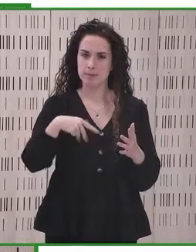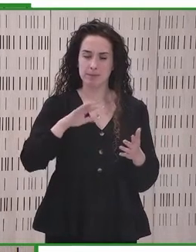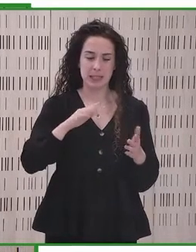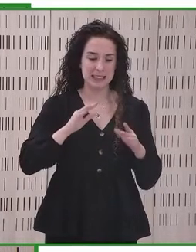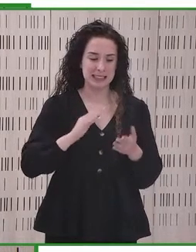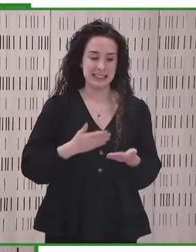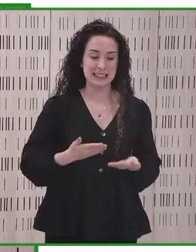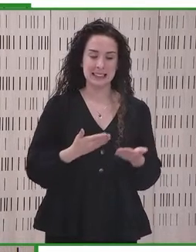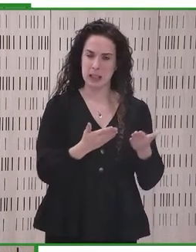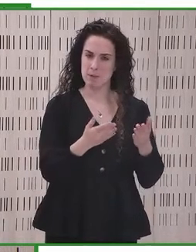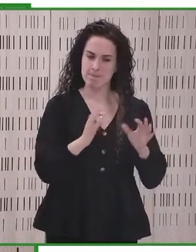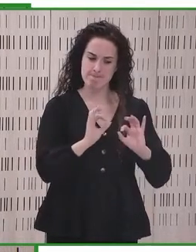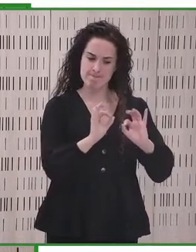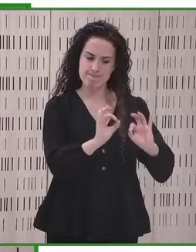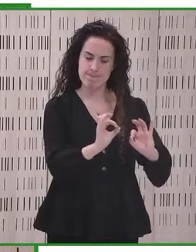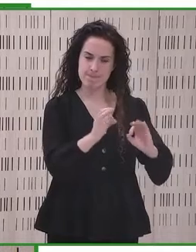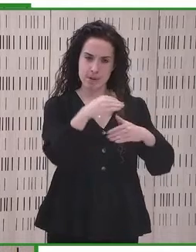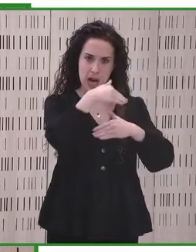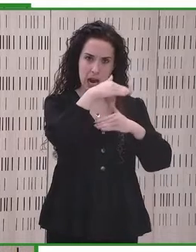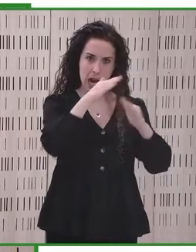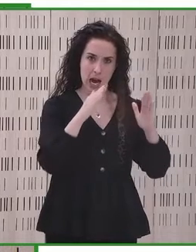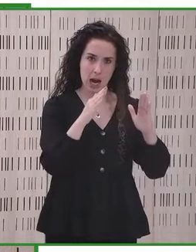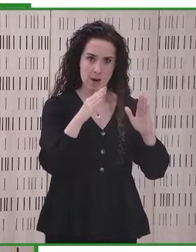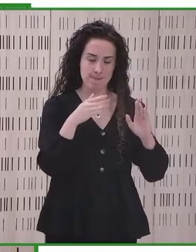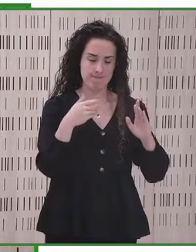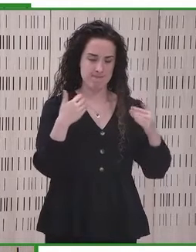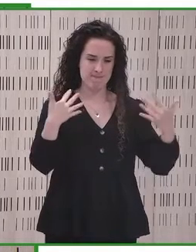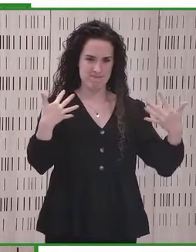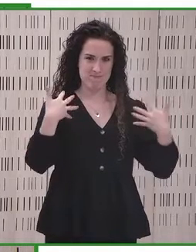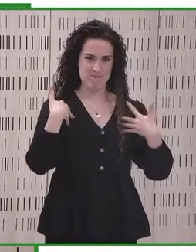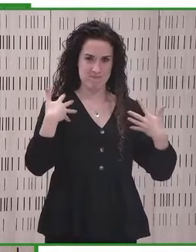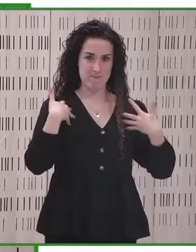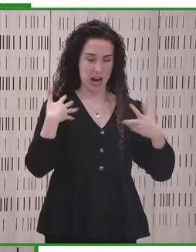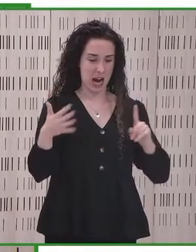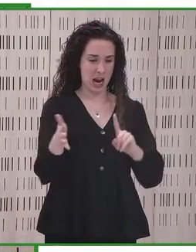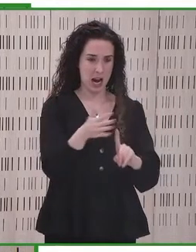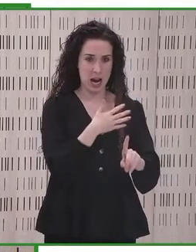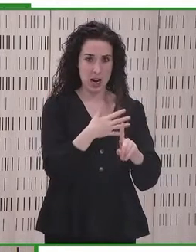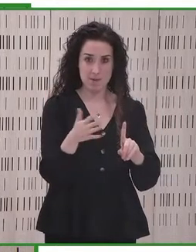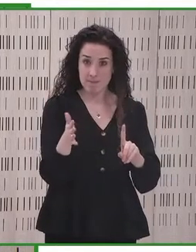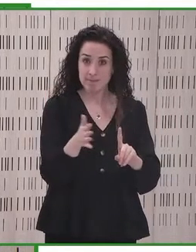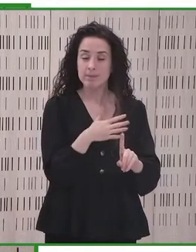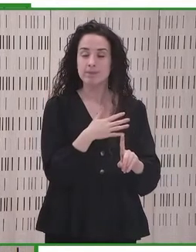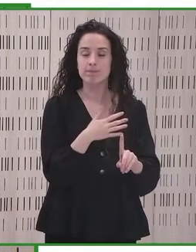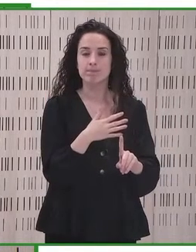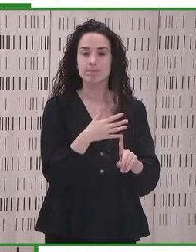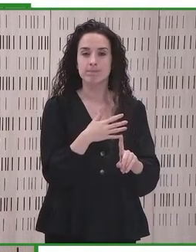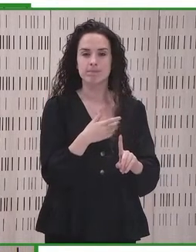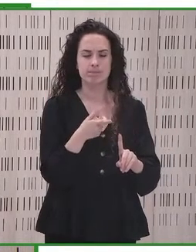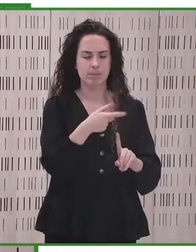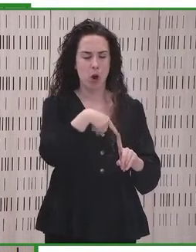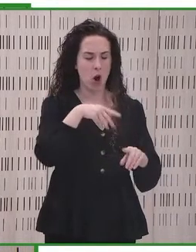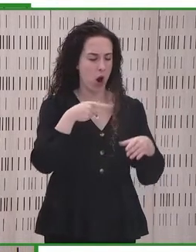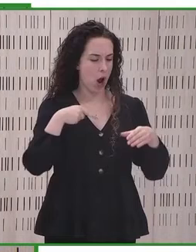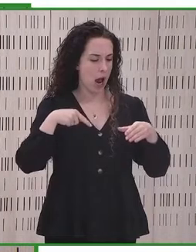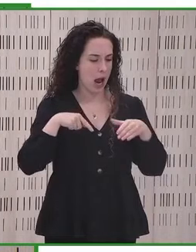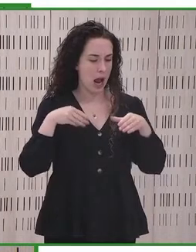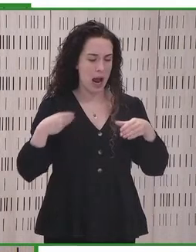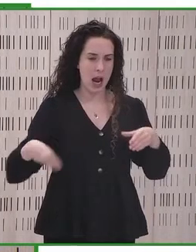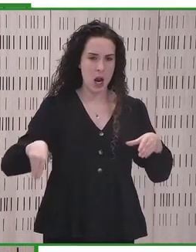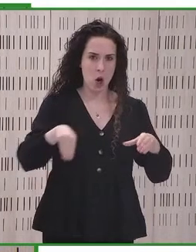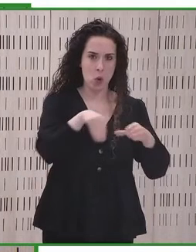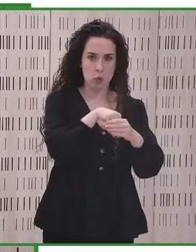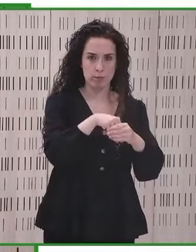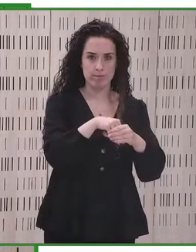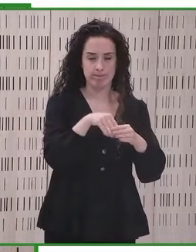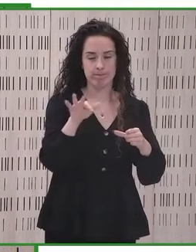especializados de atención a víctimas de violencia de género sean totalmente inclusivos y accesibles,